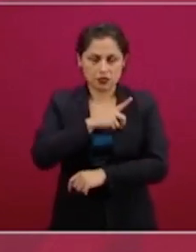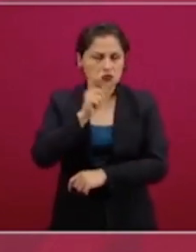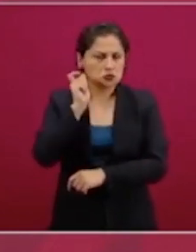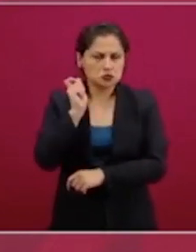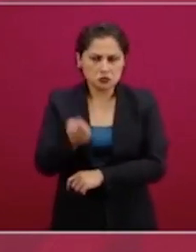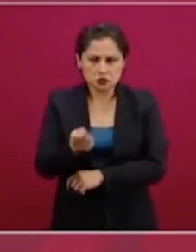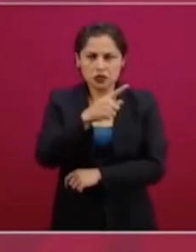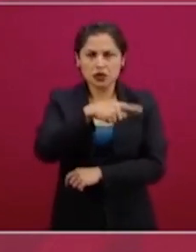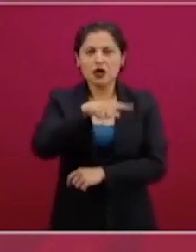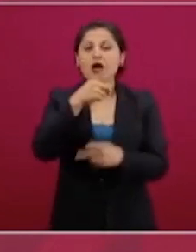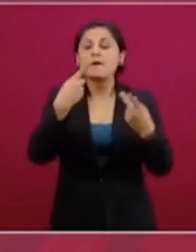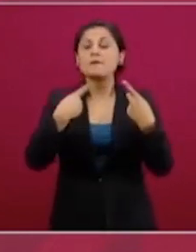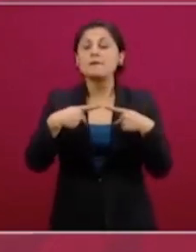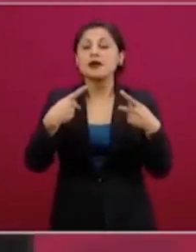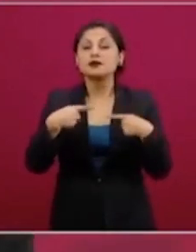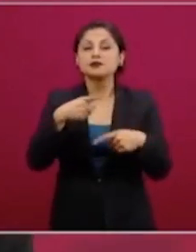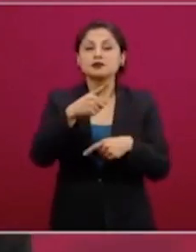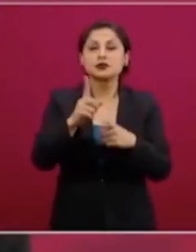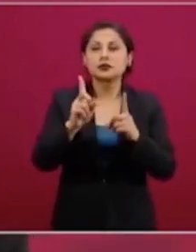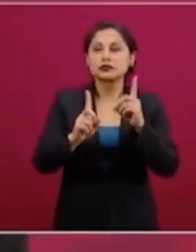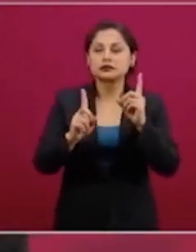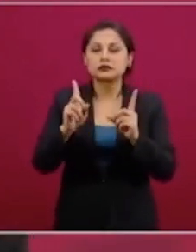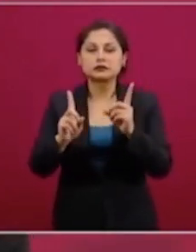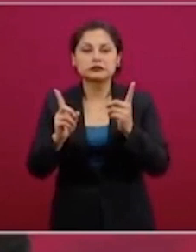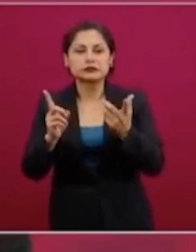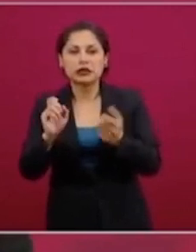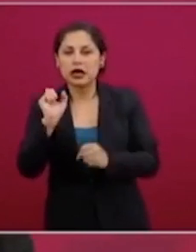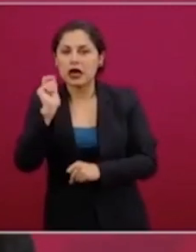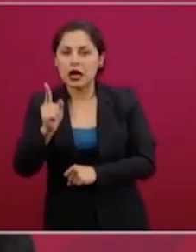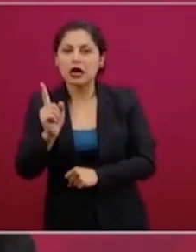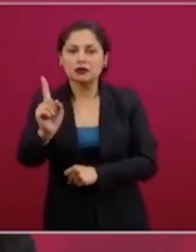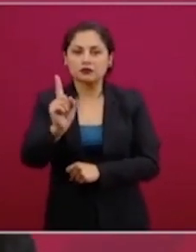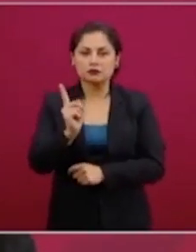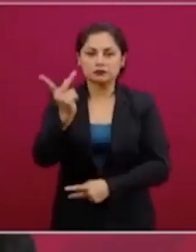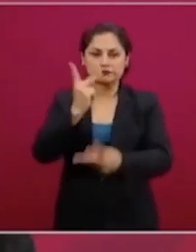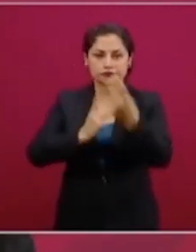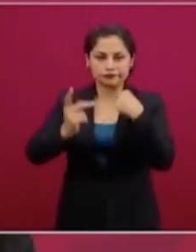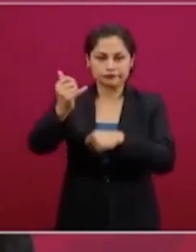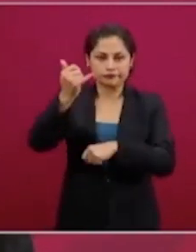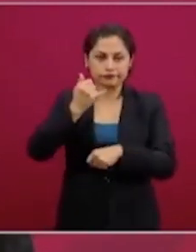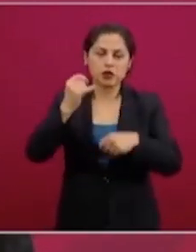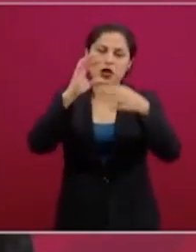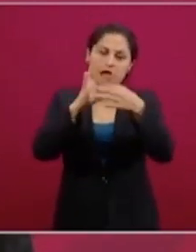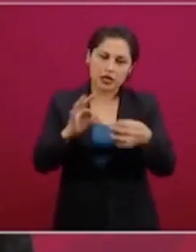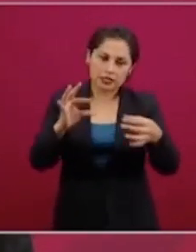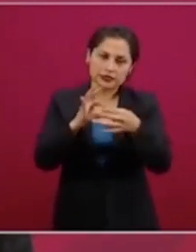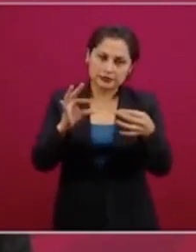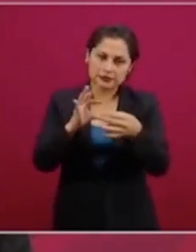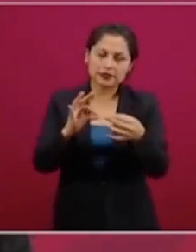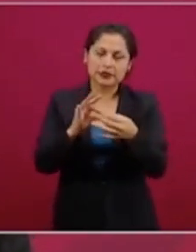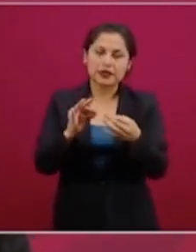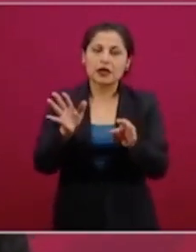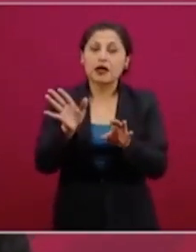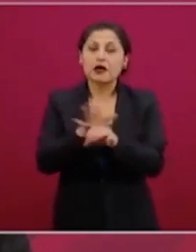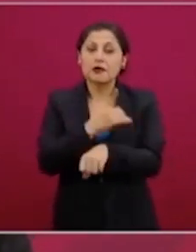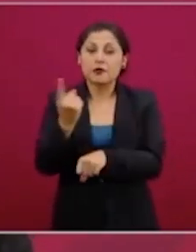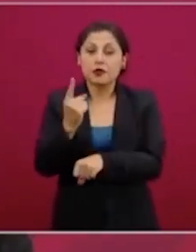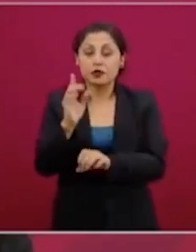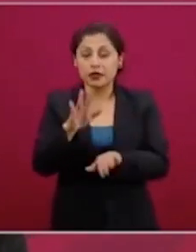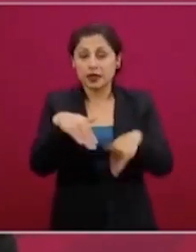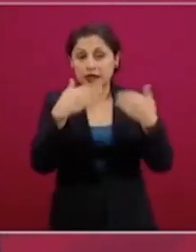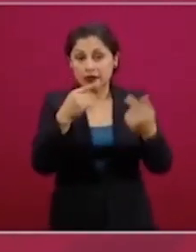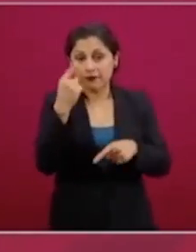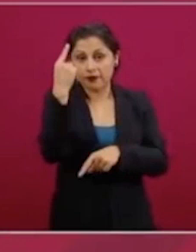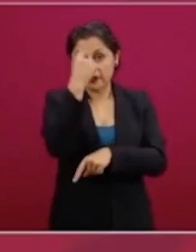y auxiliar a la población de origen mexicano de los Estados Unidos, particularmente a aquellos que no tienen una condición regular y entonces les dificulta el acceso a los